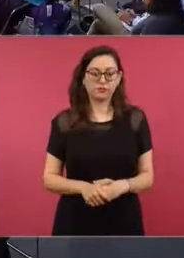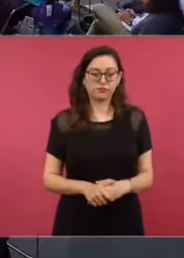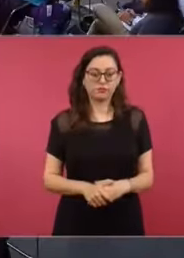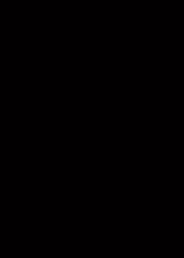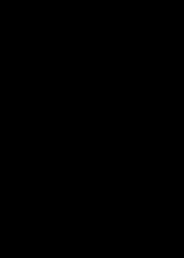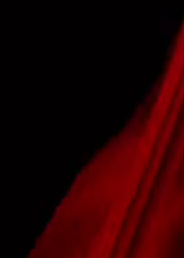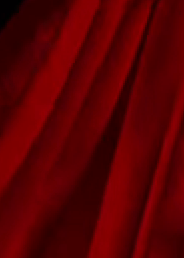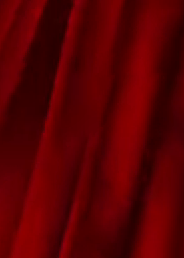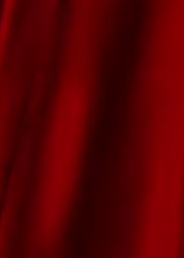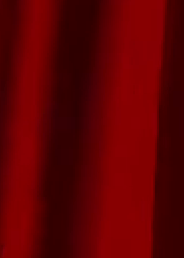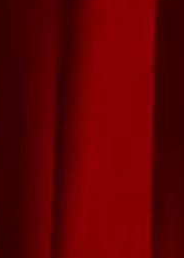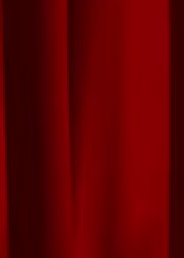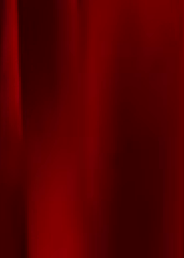nosotros.